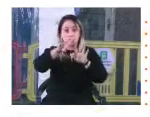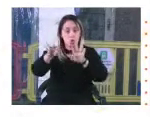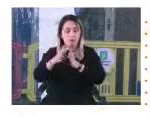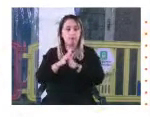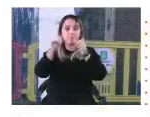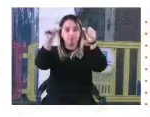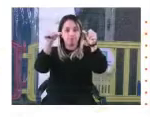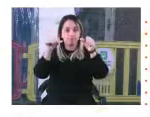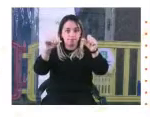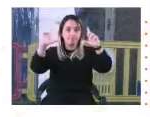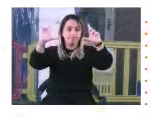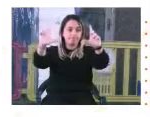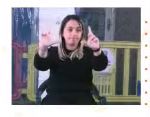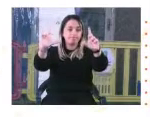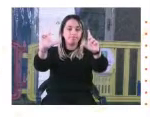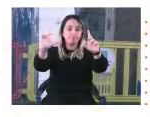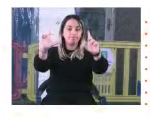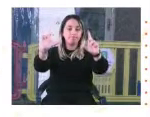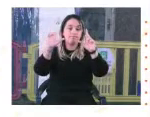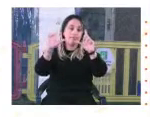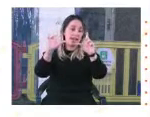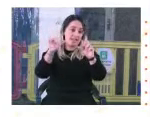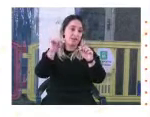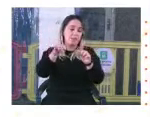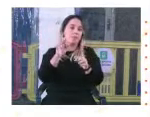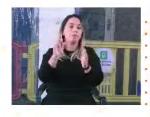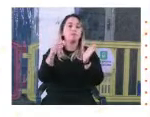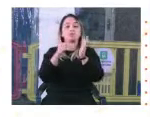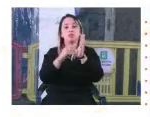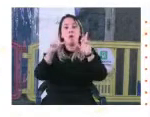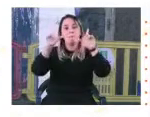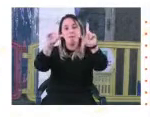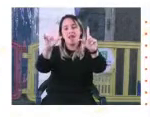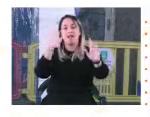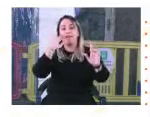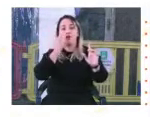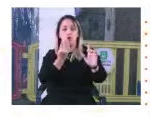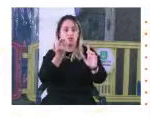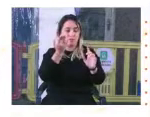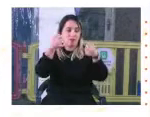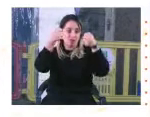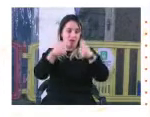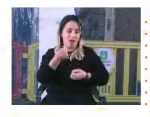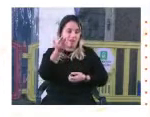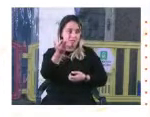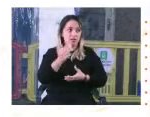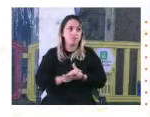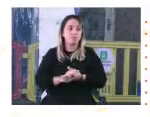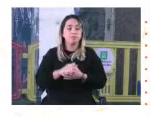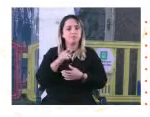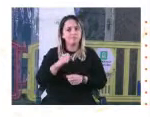allí en Cabildo una placa de reconocimiento de lo que era la cárcel, para lo cual se